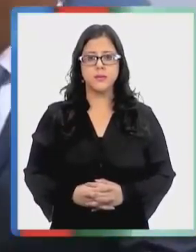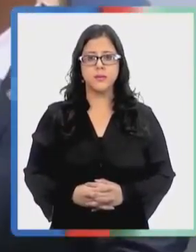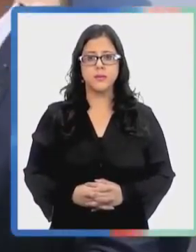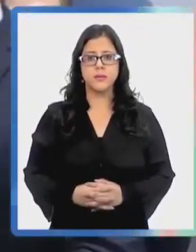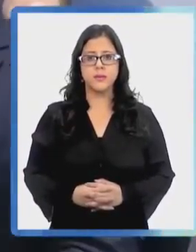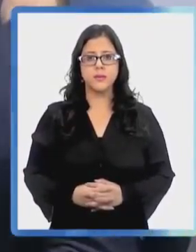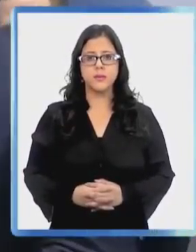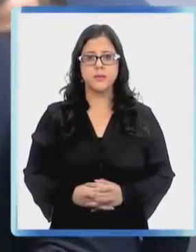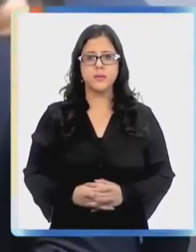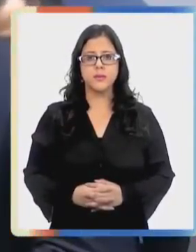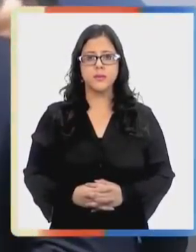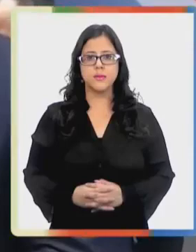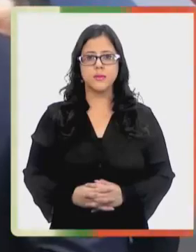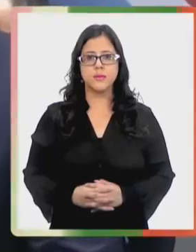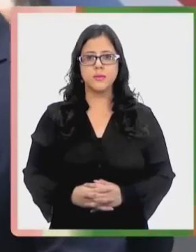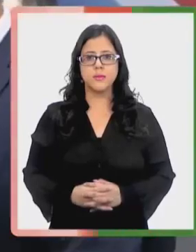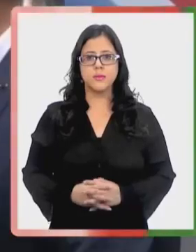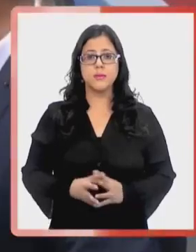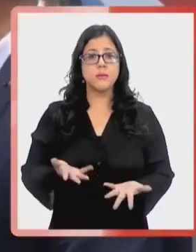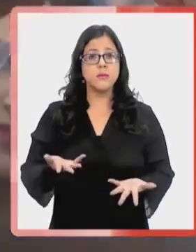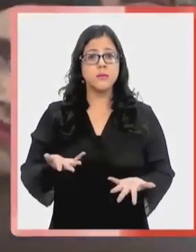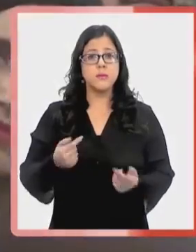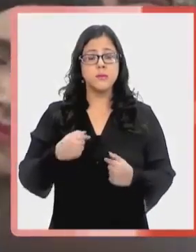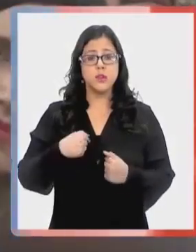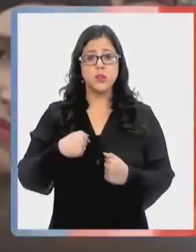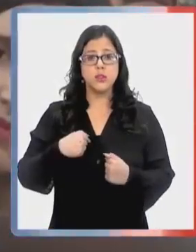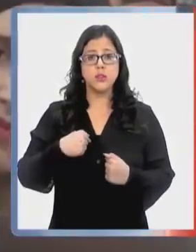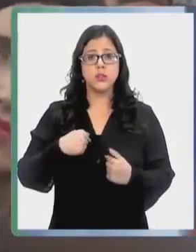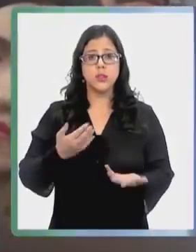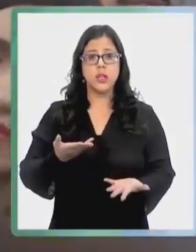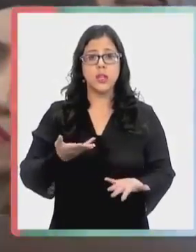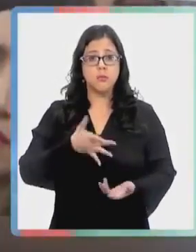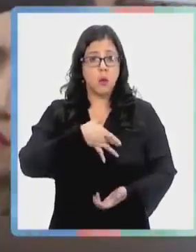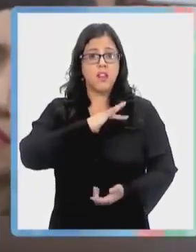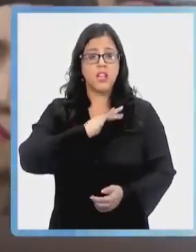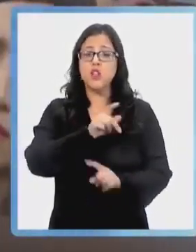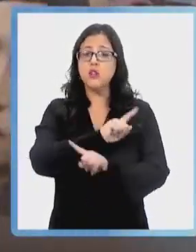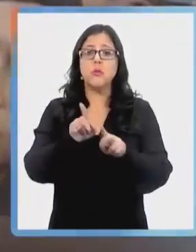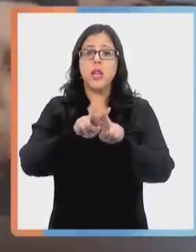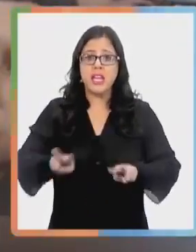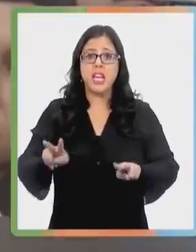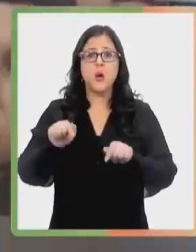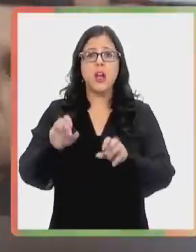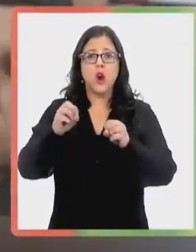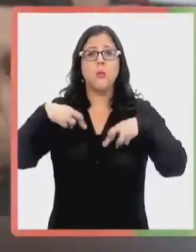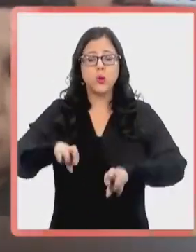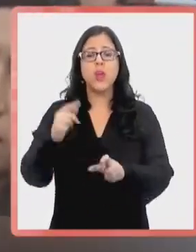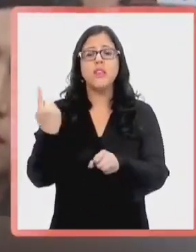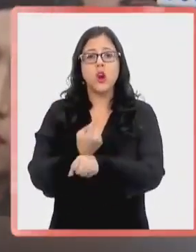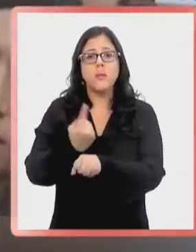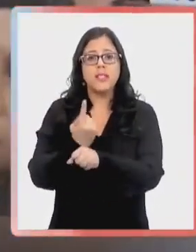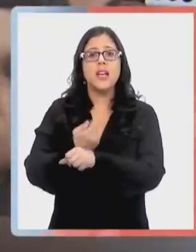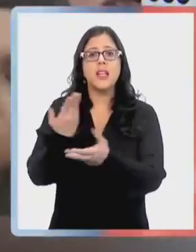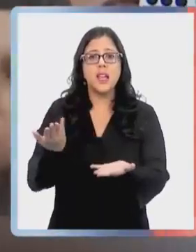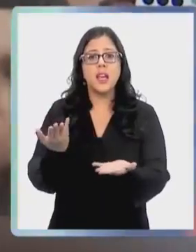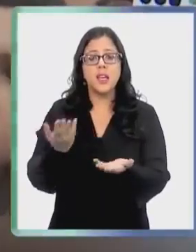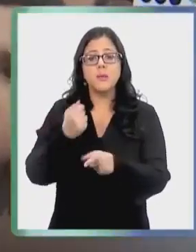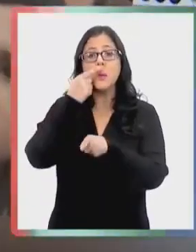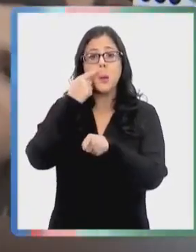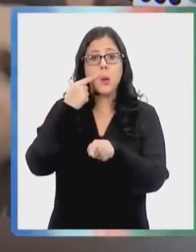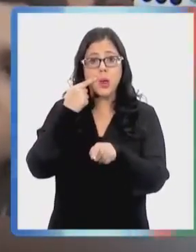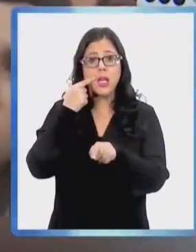No me siento ofendido, me siento muy tranquilo. Las veces que he tenido la oportunidad de conversar con él, tengo